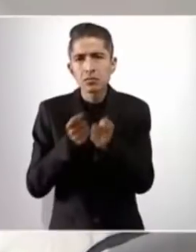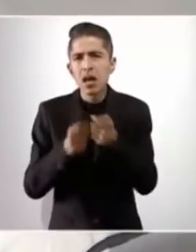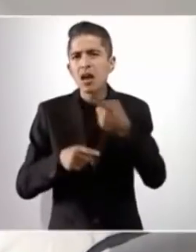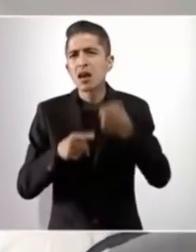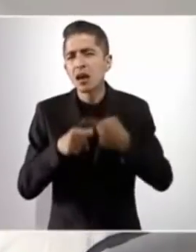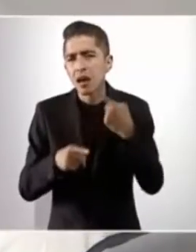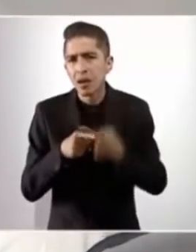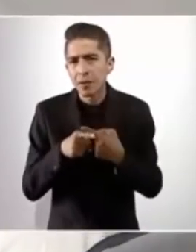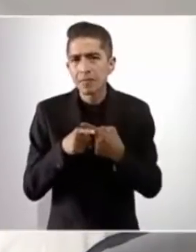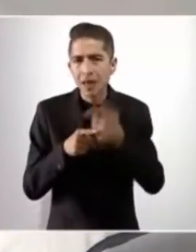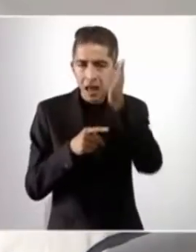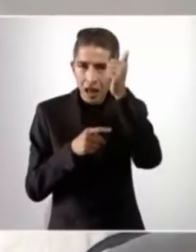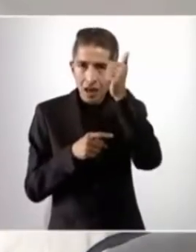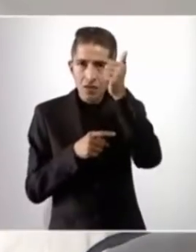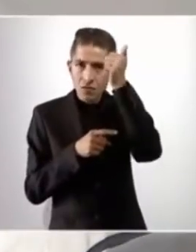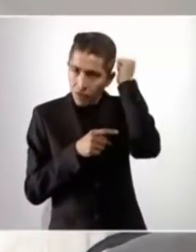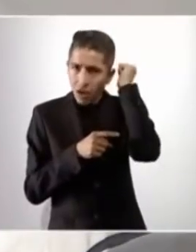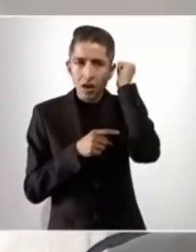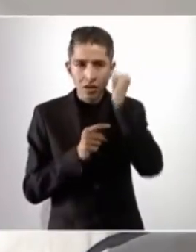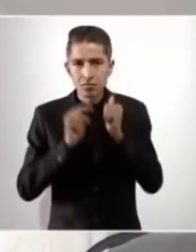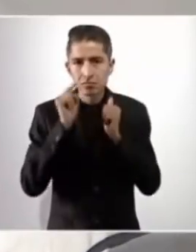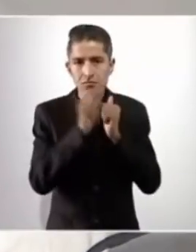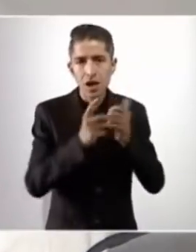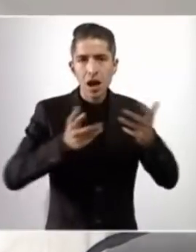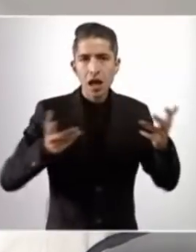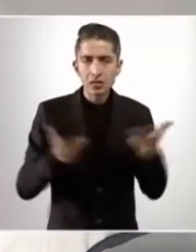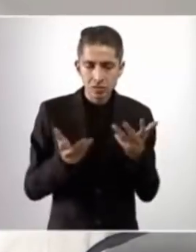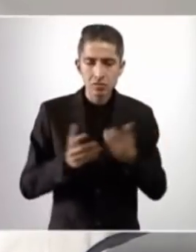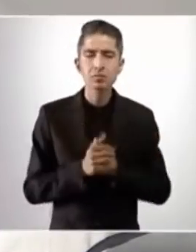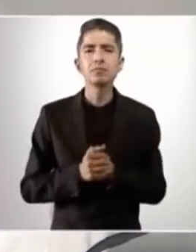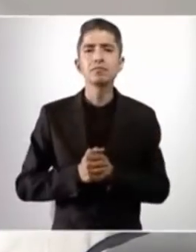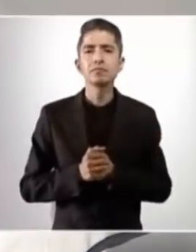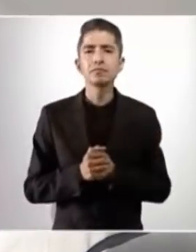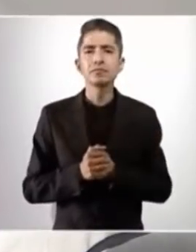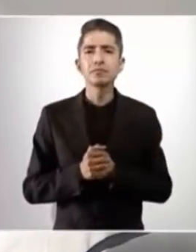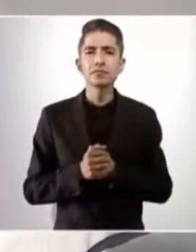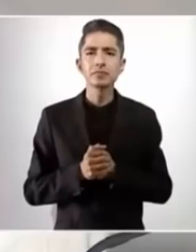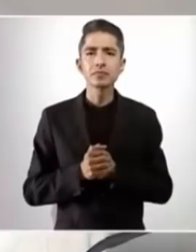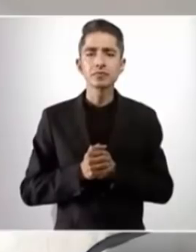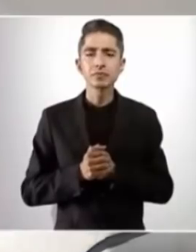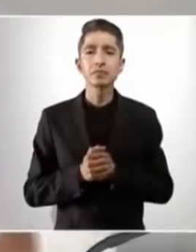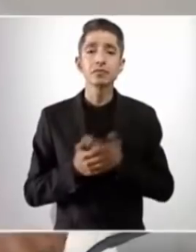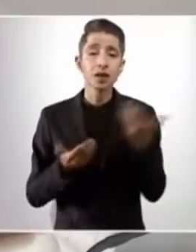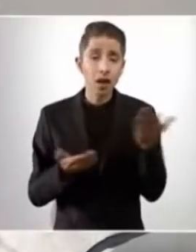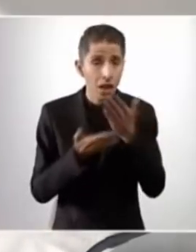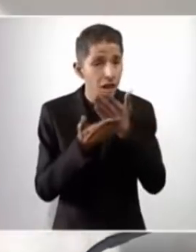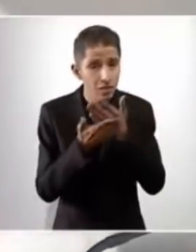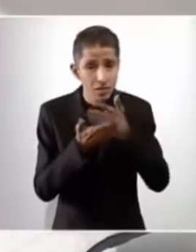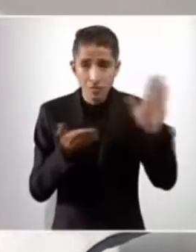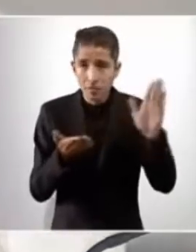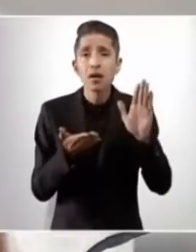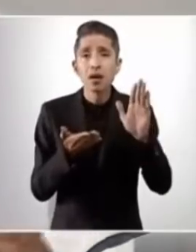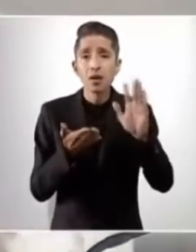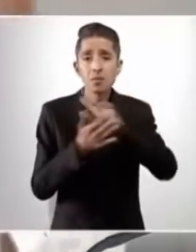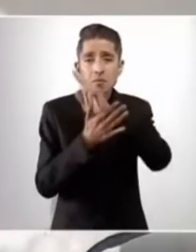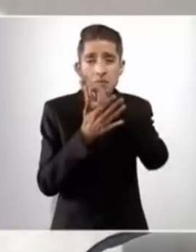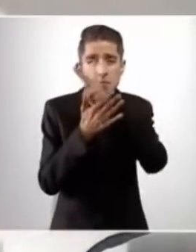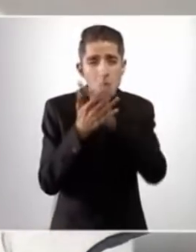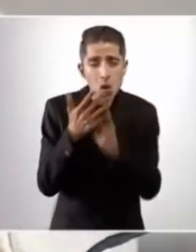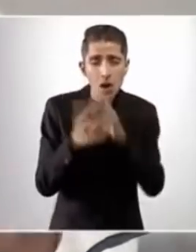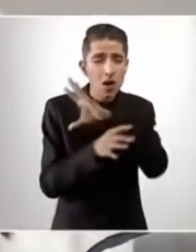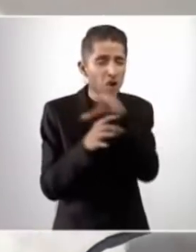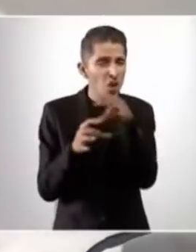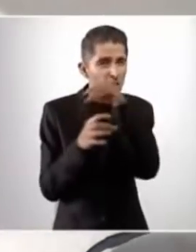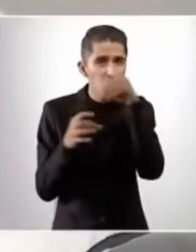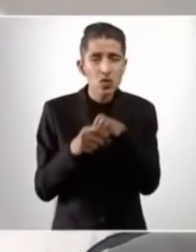Alfredo Ramírez Bedoya. Y además de todos los programas, todas las